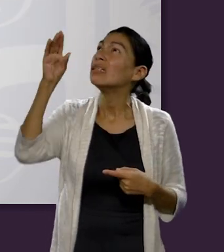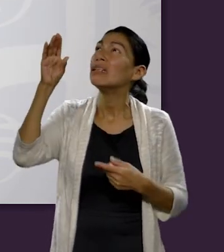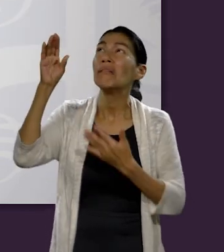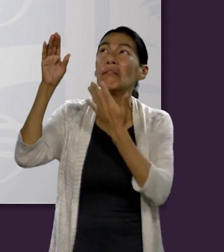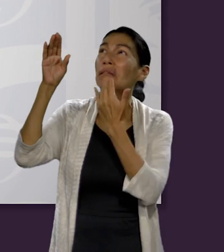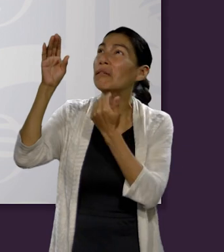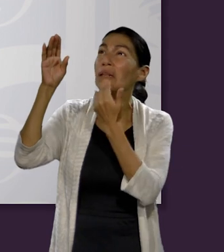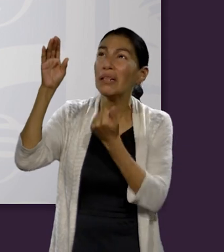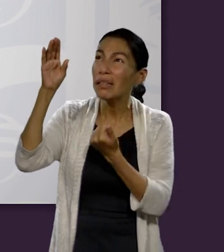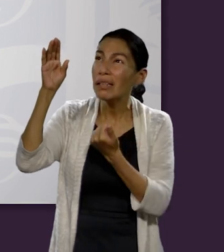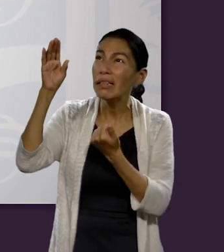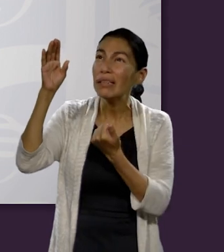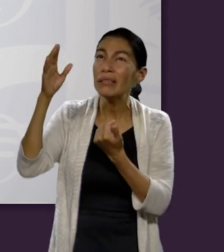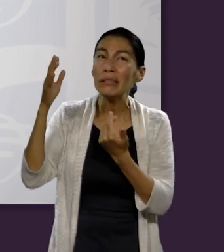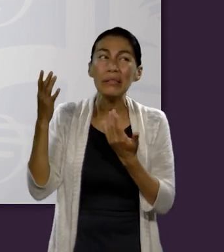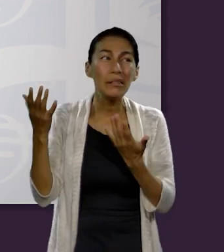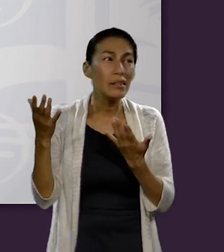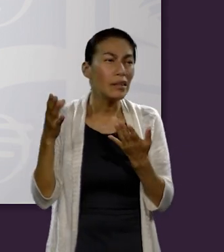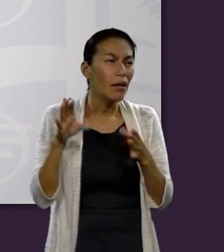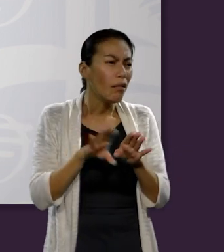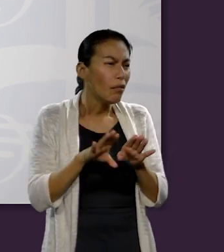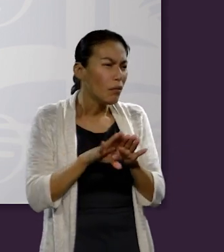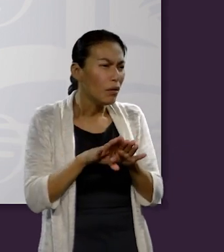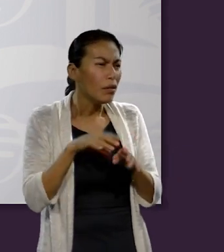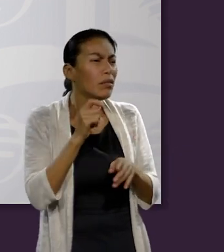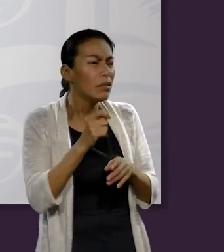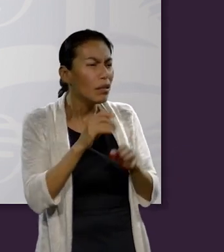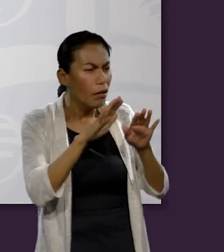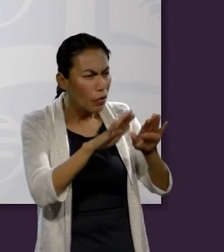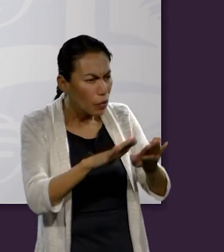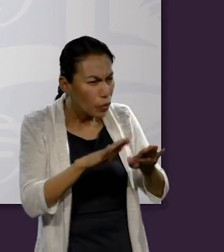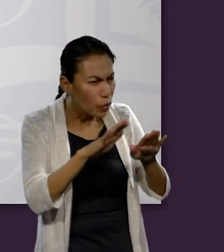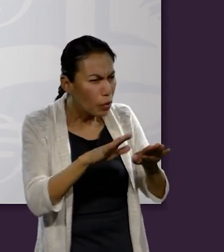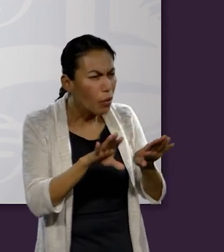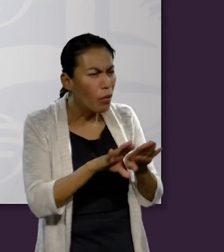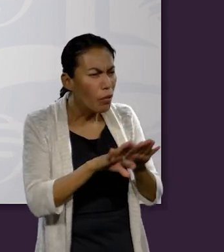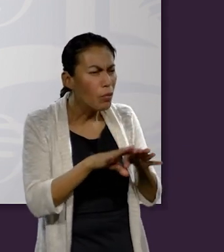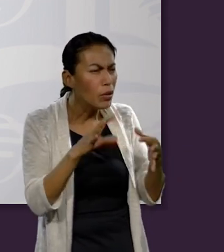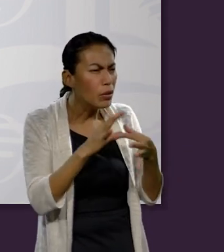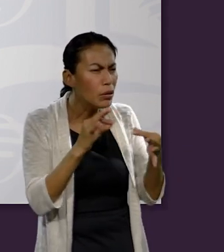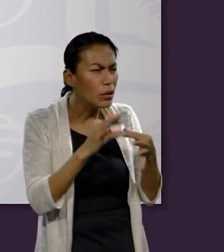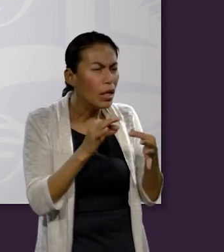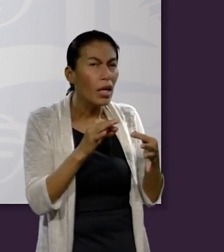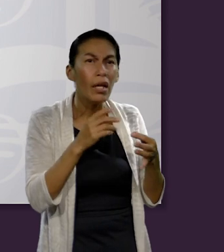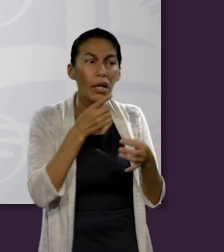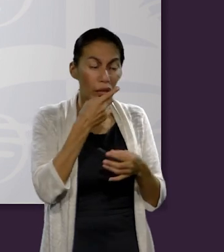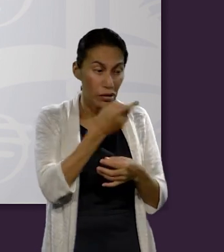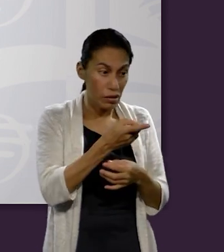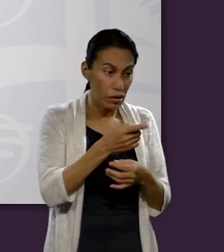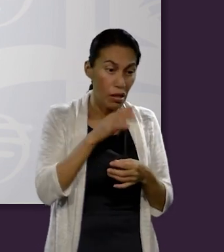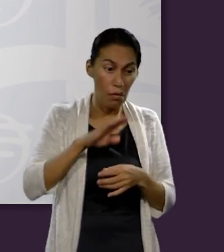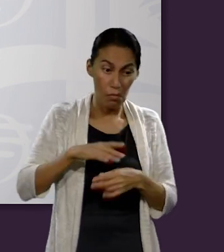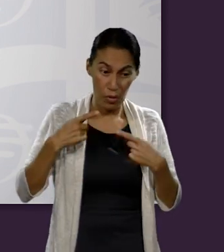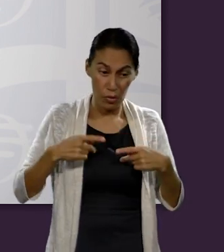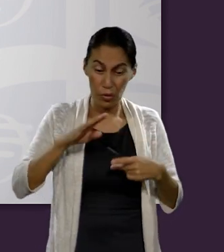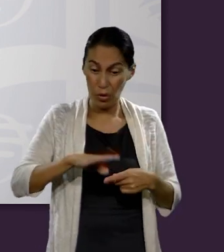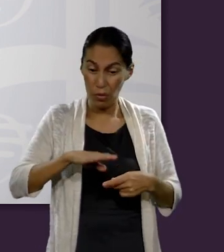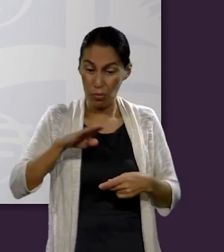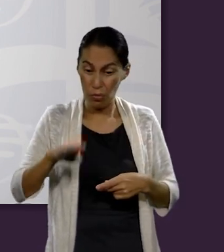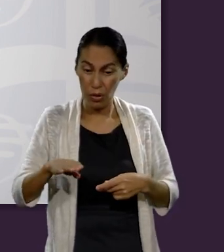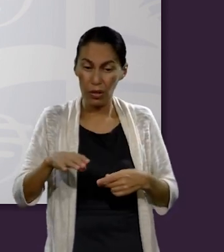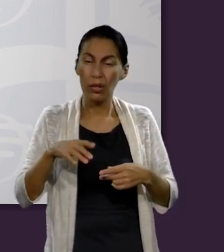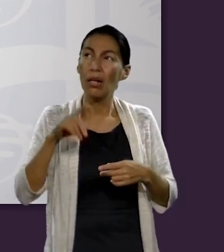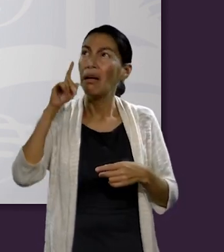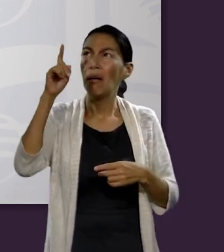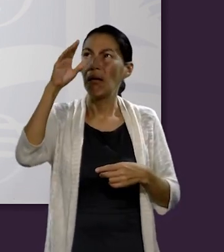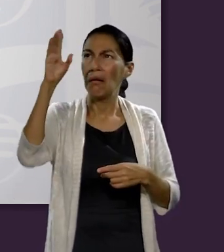pariente muerto no está en el cielo en este momento, ¿cómo podríamos consolarlo haciéndole saber que los muertos